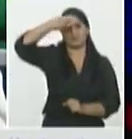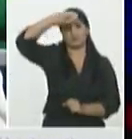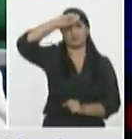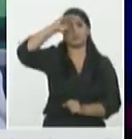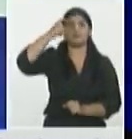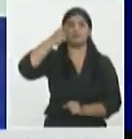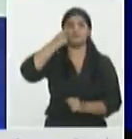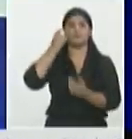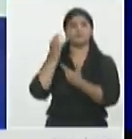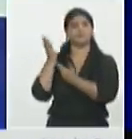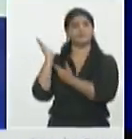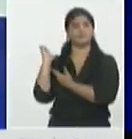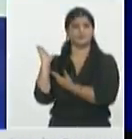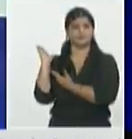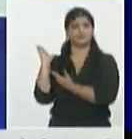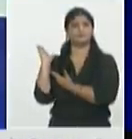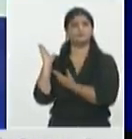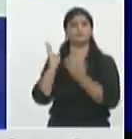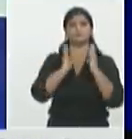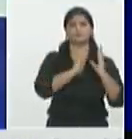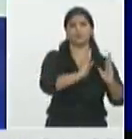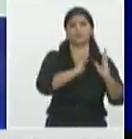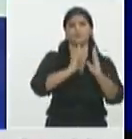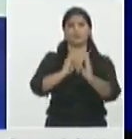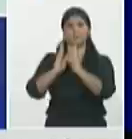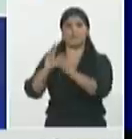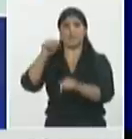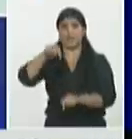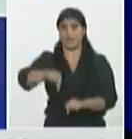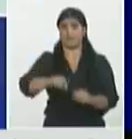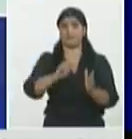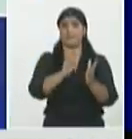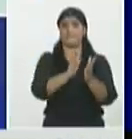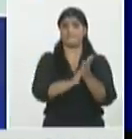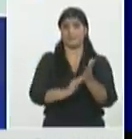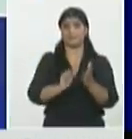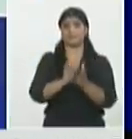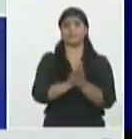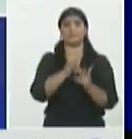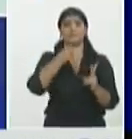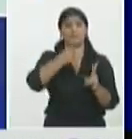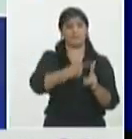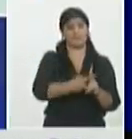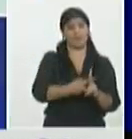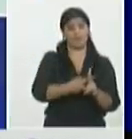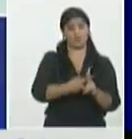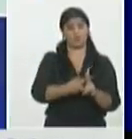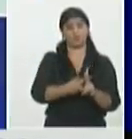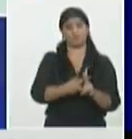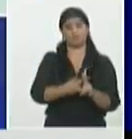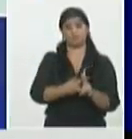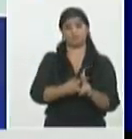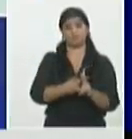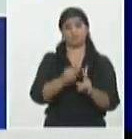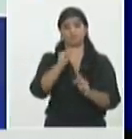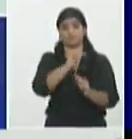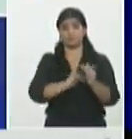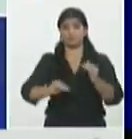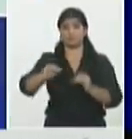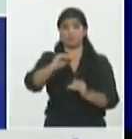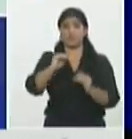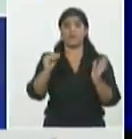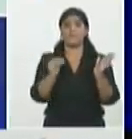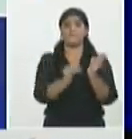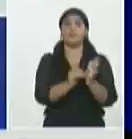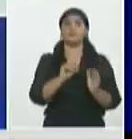ya el mes de mayo con una cifra que supera en 1110